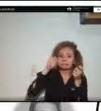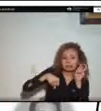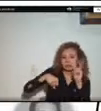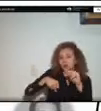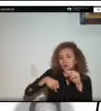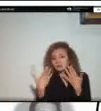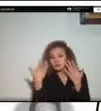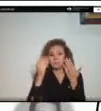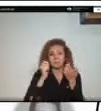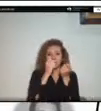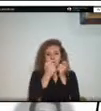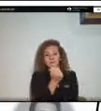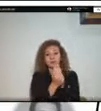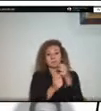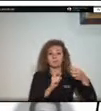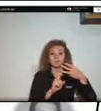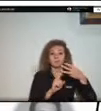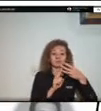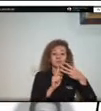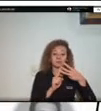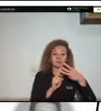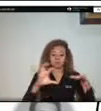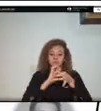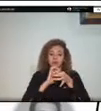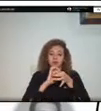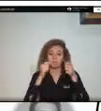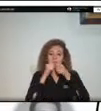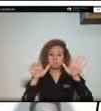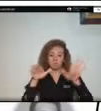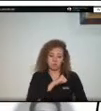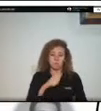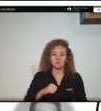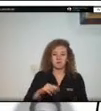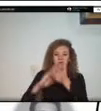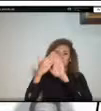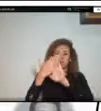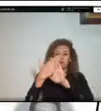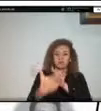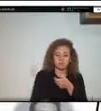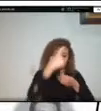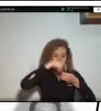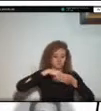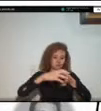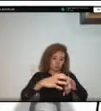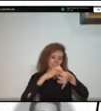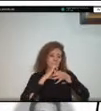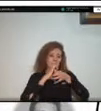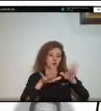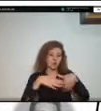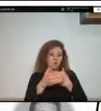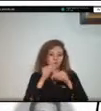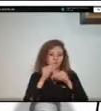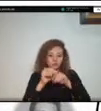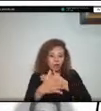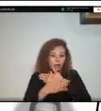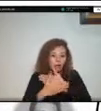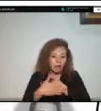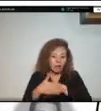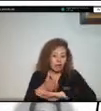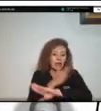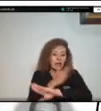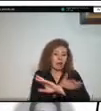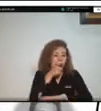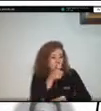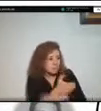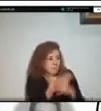y comunitaria es una coordinación efectiva ustedes lo desarrollan sobre todo vinculando la comunidad en los sistemas de alerta temprana en esa articulación